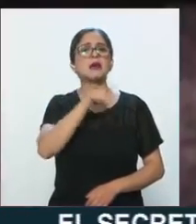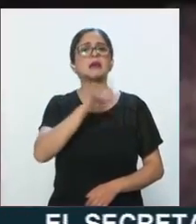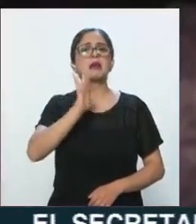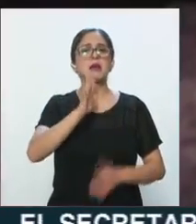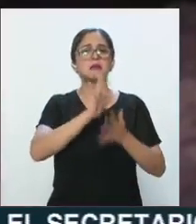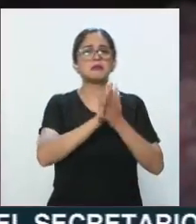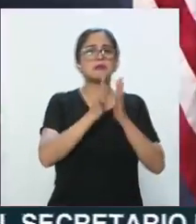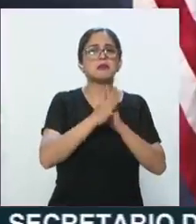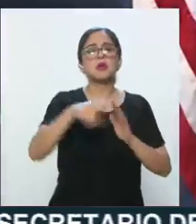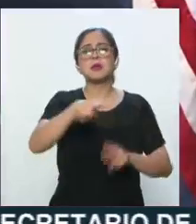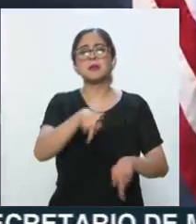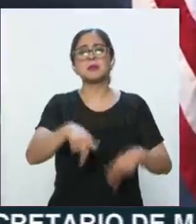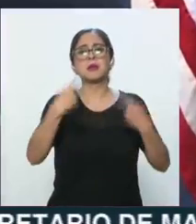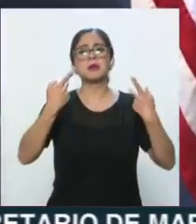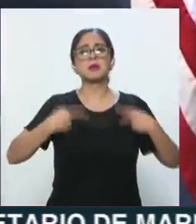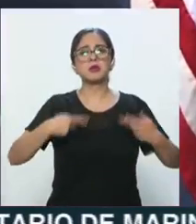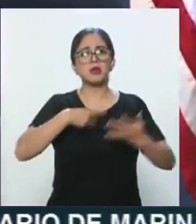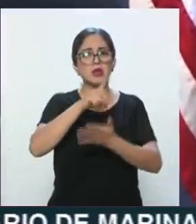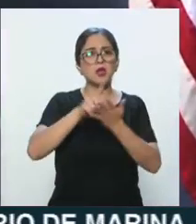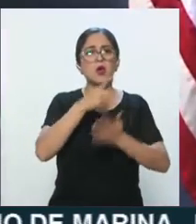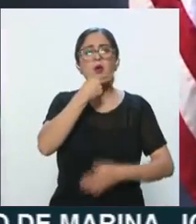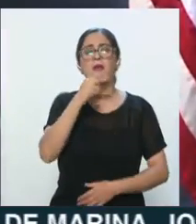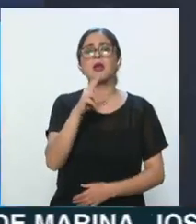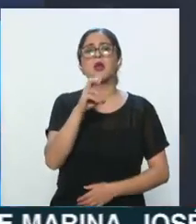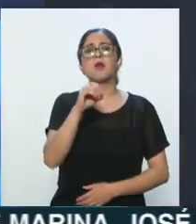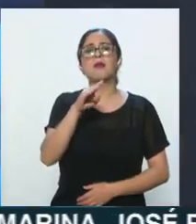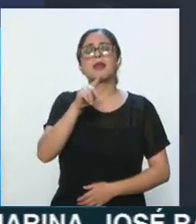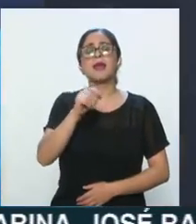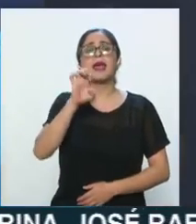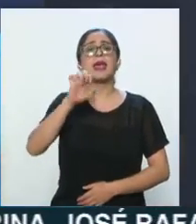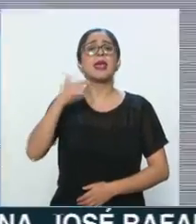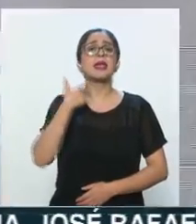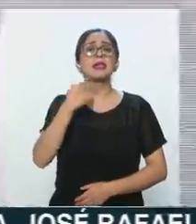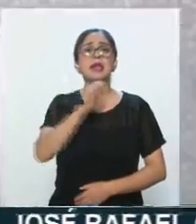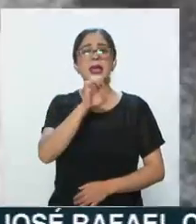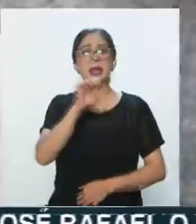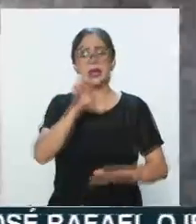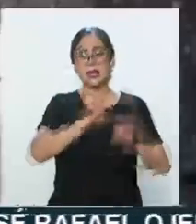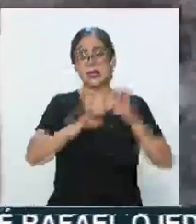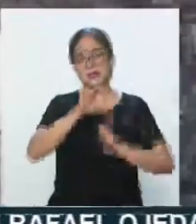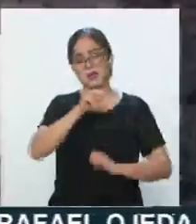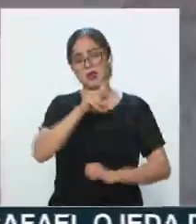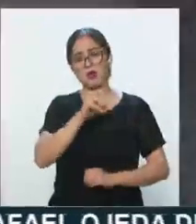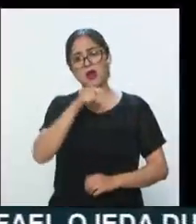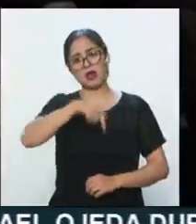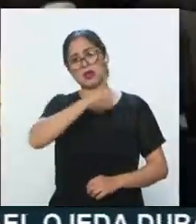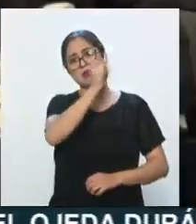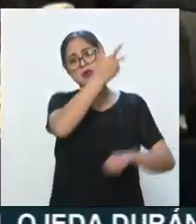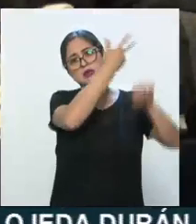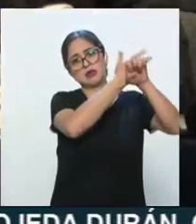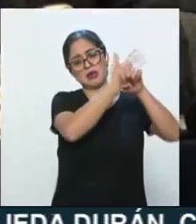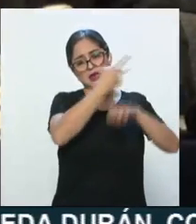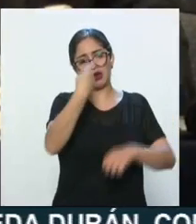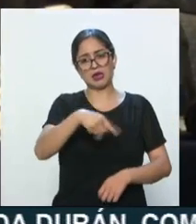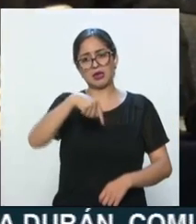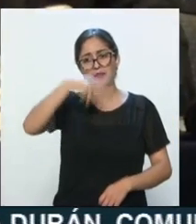el narcotráfico, según dijo Roberta Jacobson, ex embajadora de Estados Unidos en México. En una entrevista con el semanario